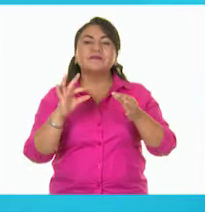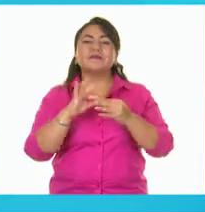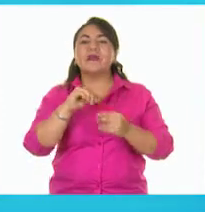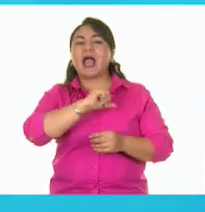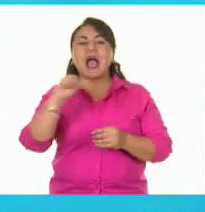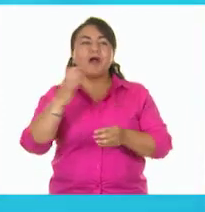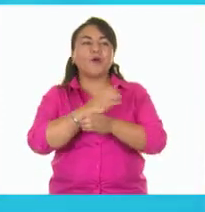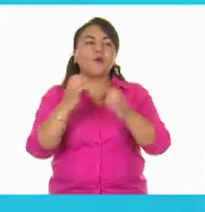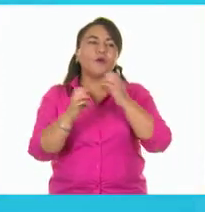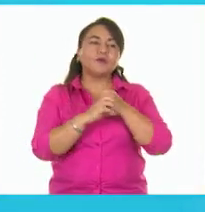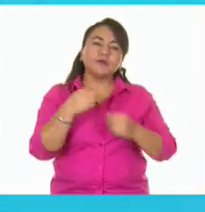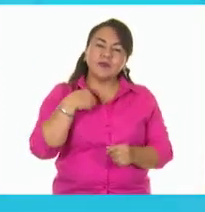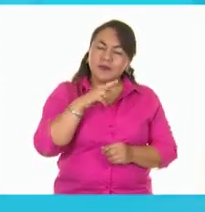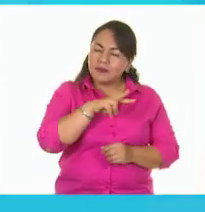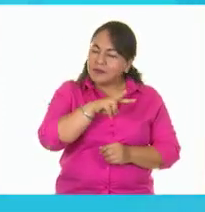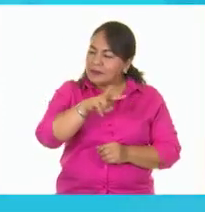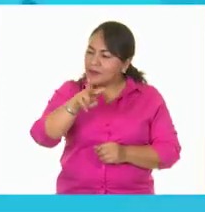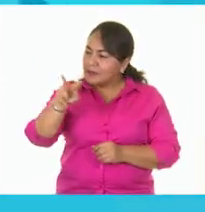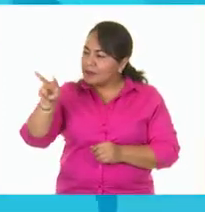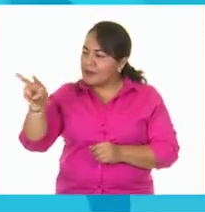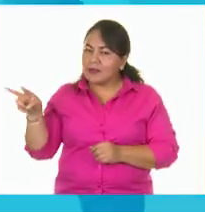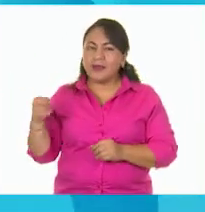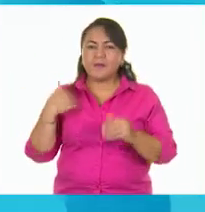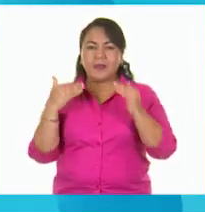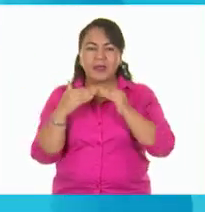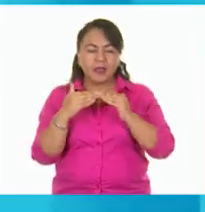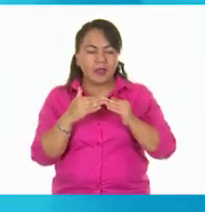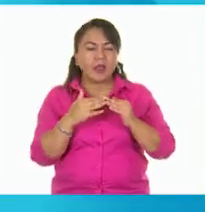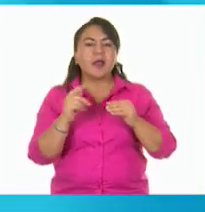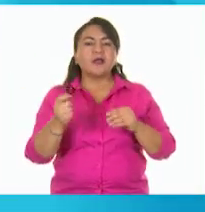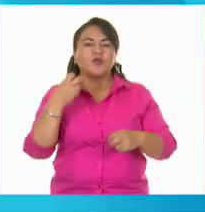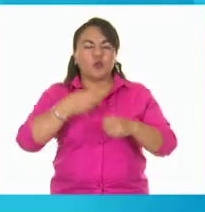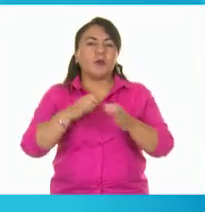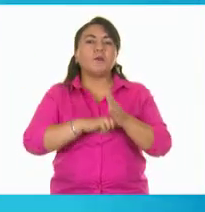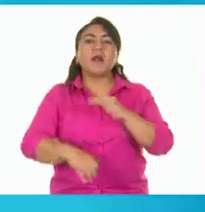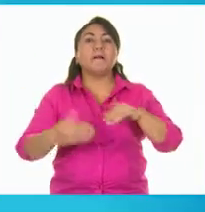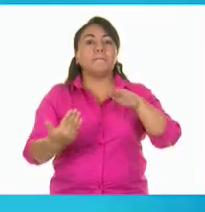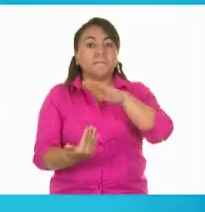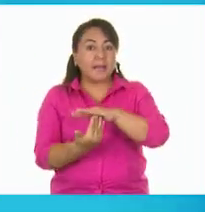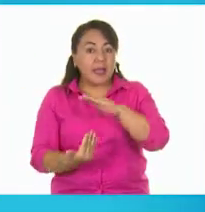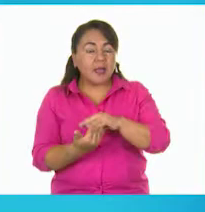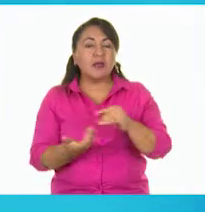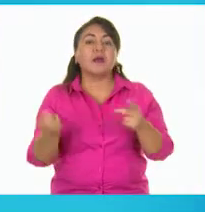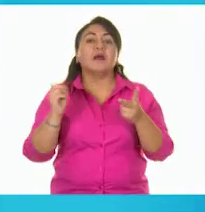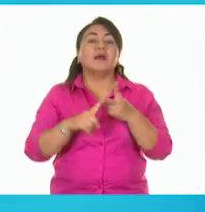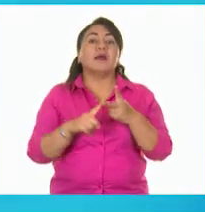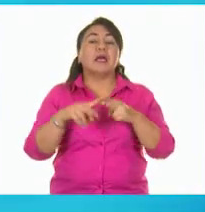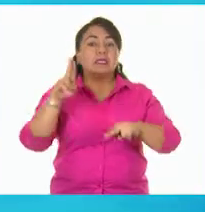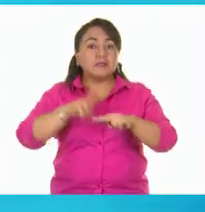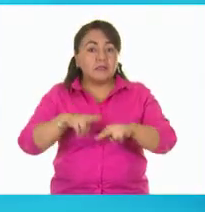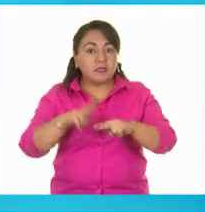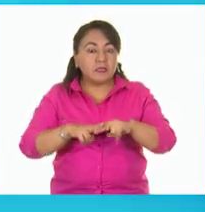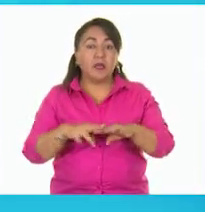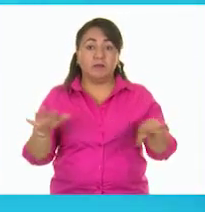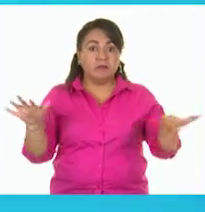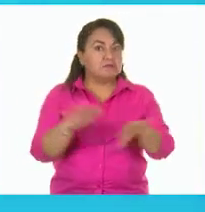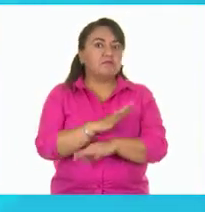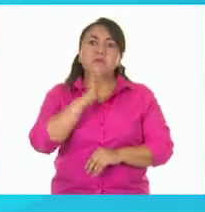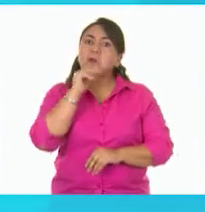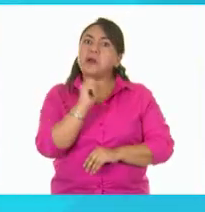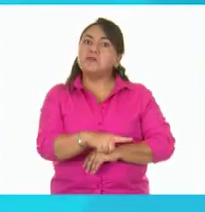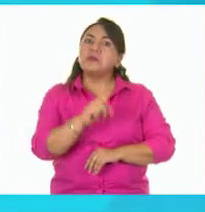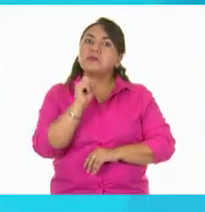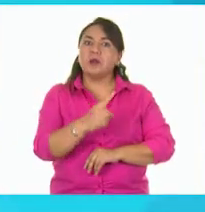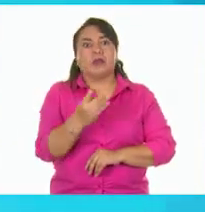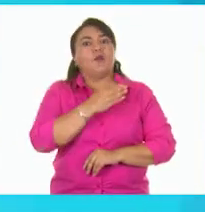que identifico dentro de mi casa a estado sólido como la mesa y la silla. No se puede cambiar de forma. Qué